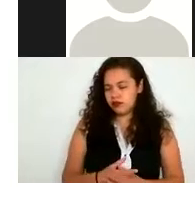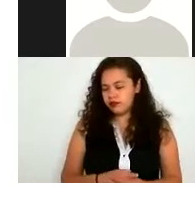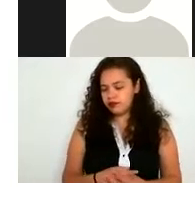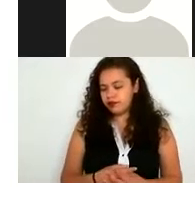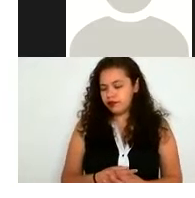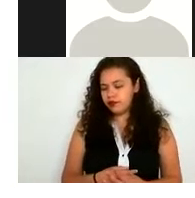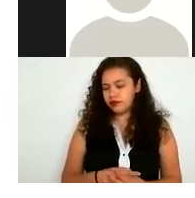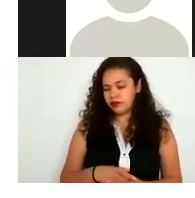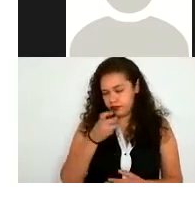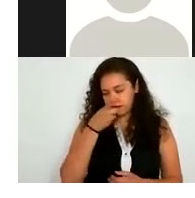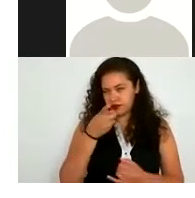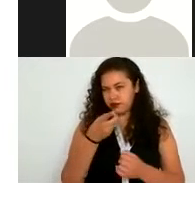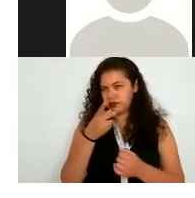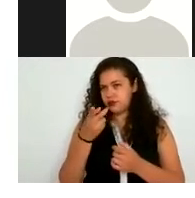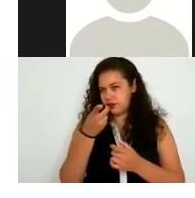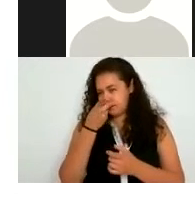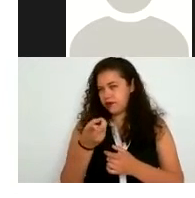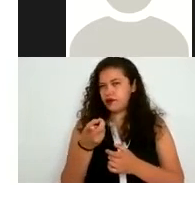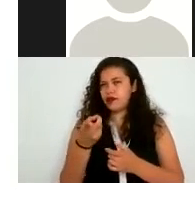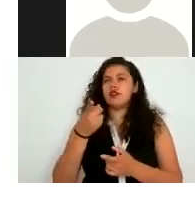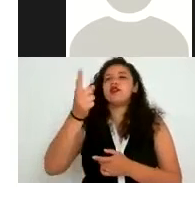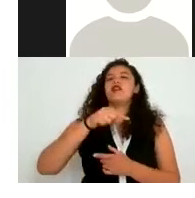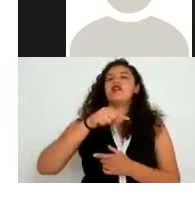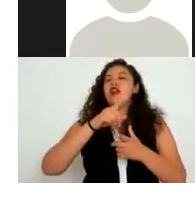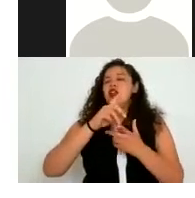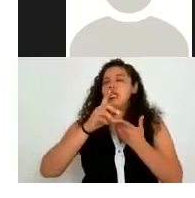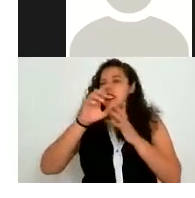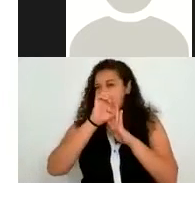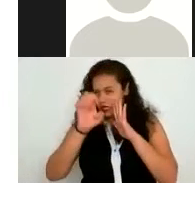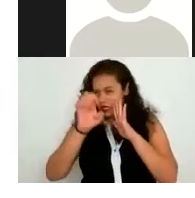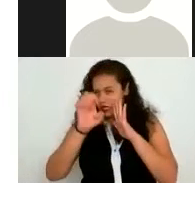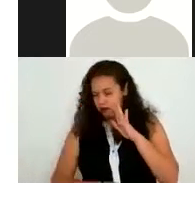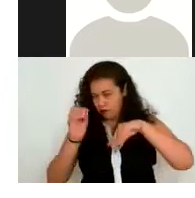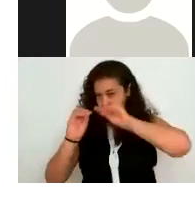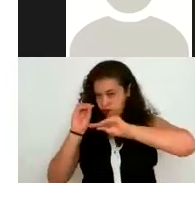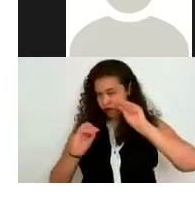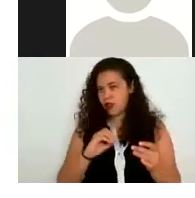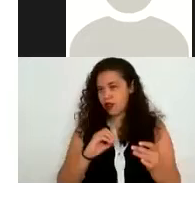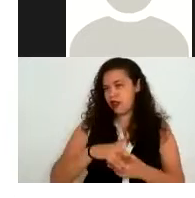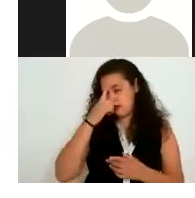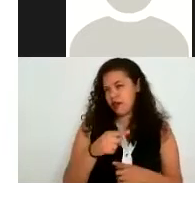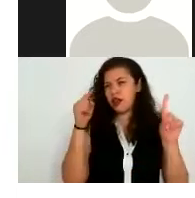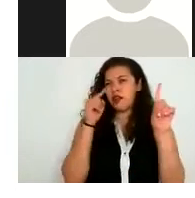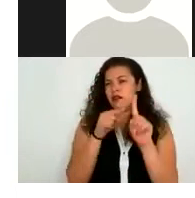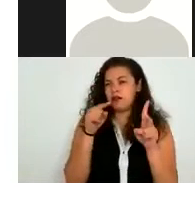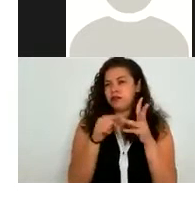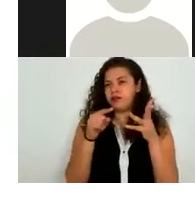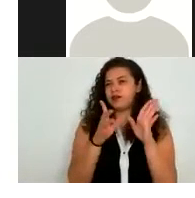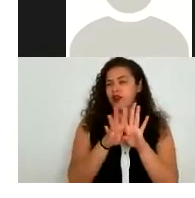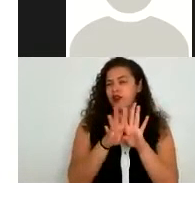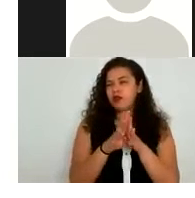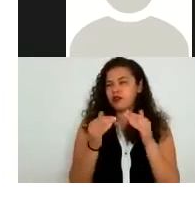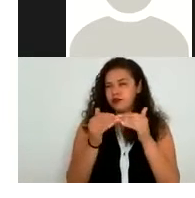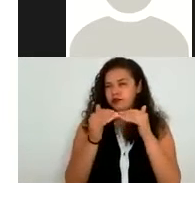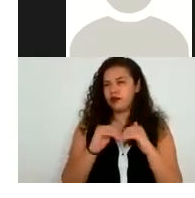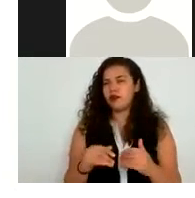esta parte del ejemplo que usted nos pone podría declararse dentro de las finalidades secundarias pero ahorita Karen